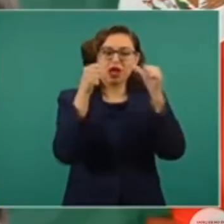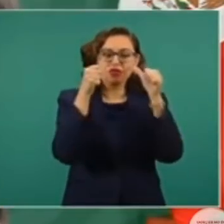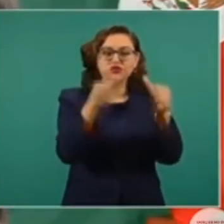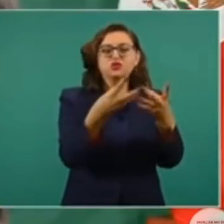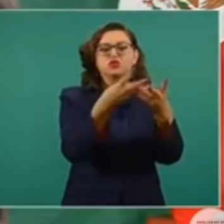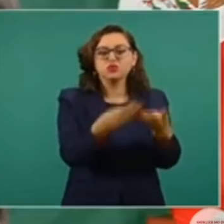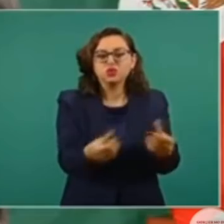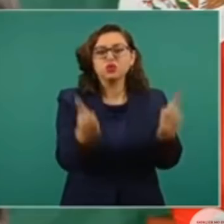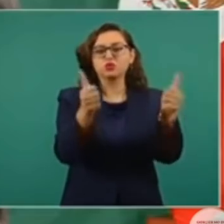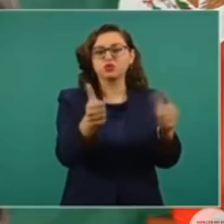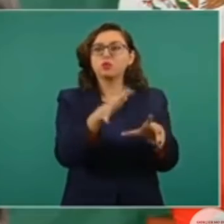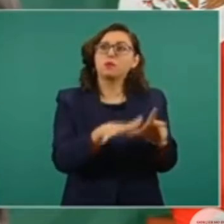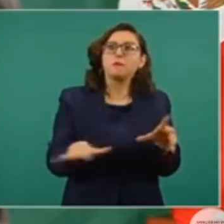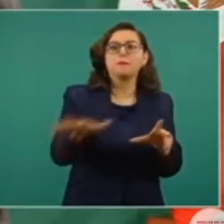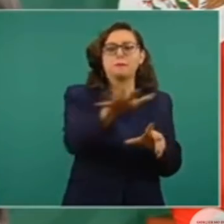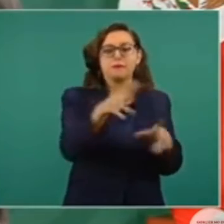problemas del orden público.